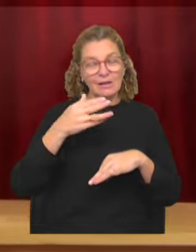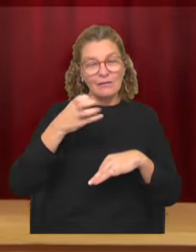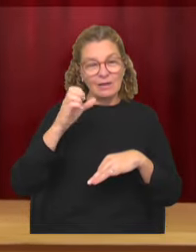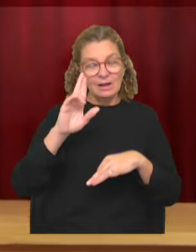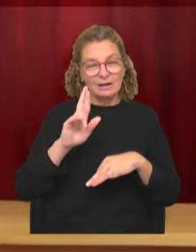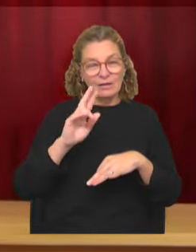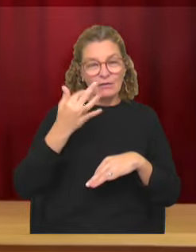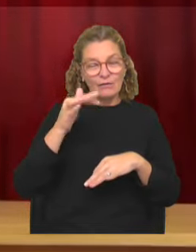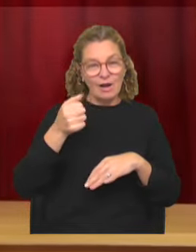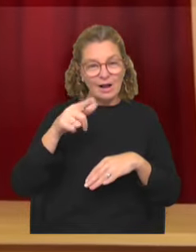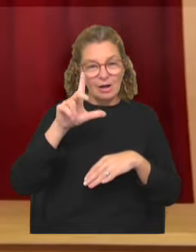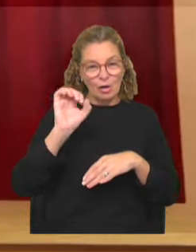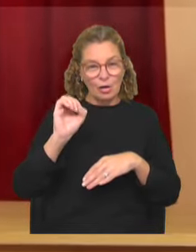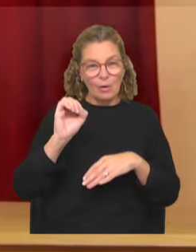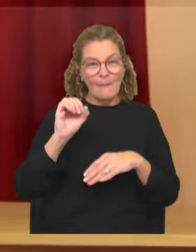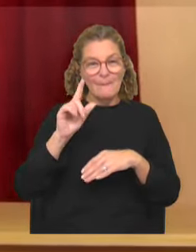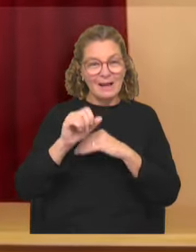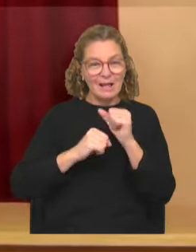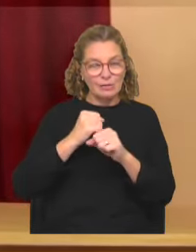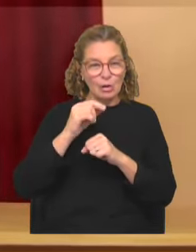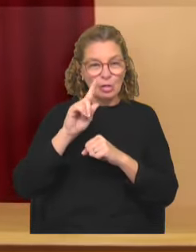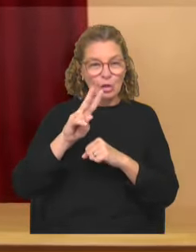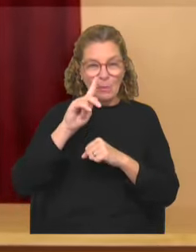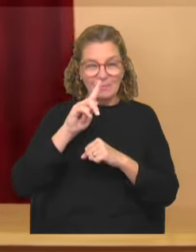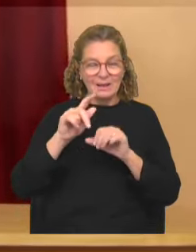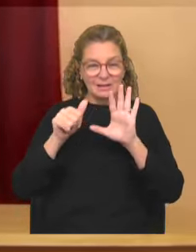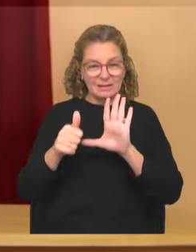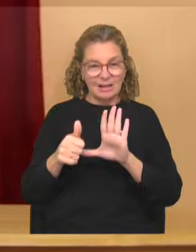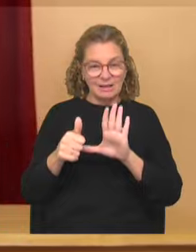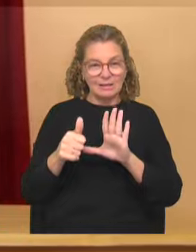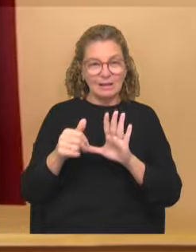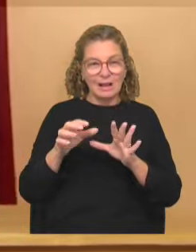mayo del 2006 en homenaje al poeta fallecido en 1955.